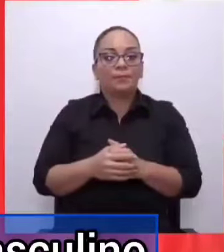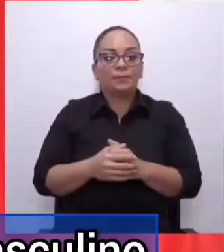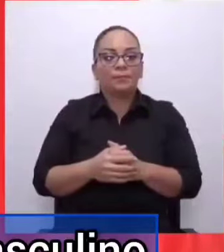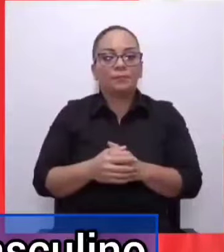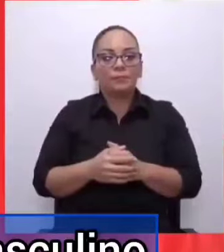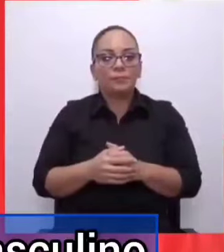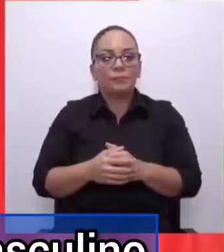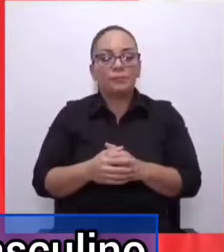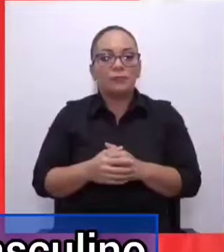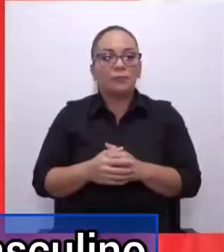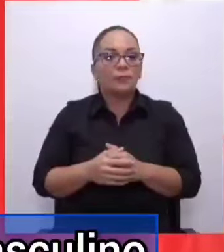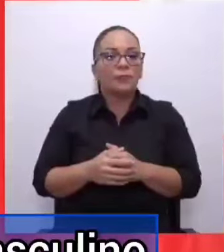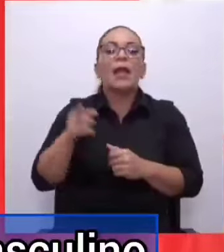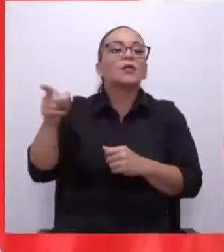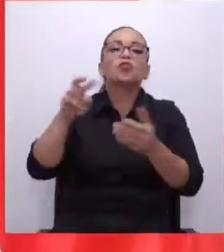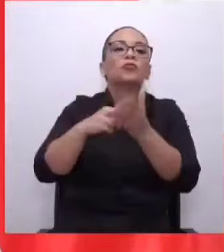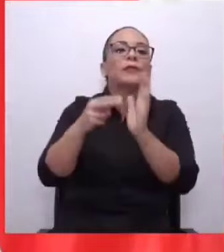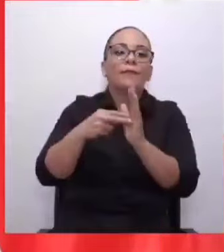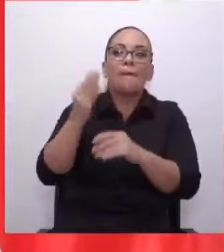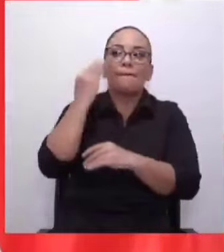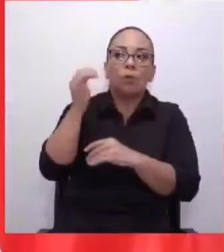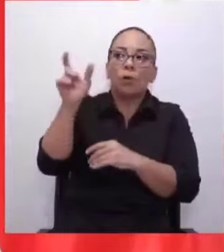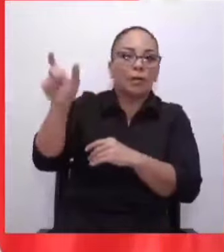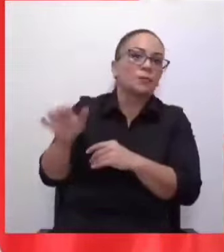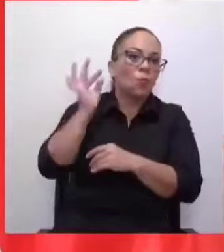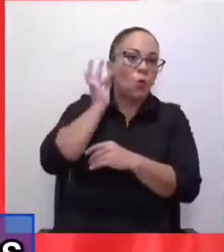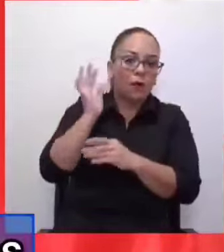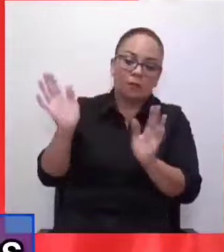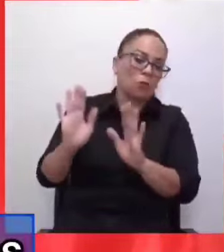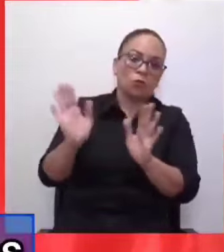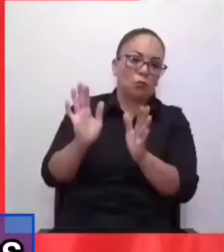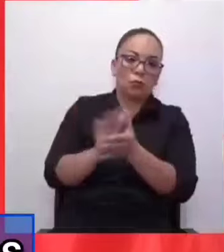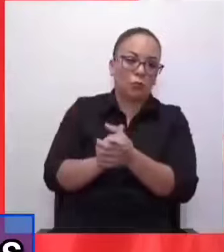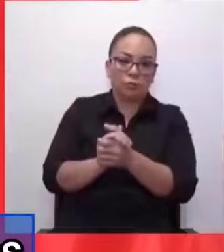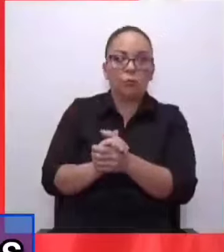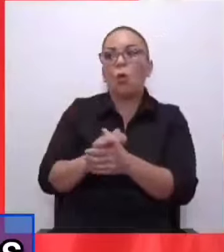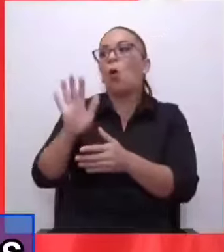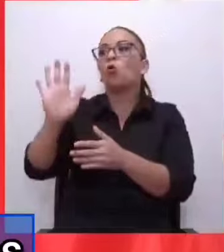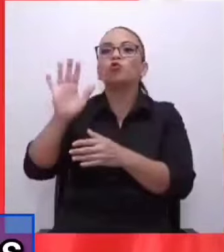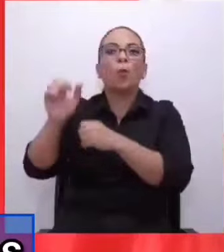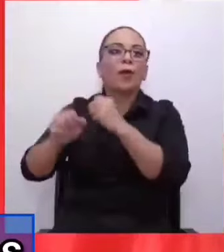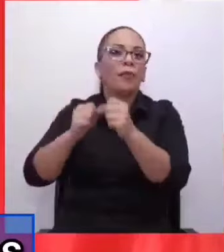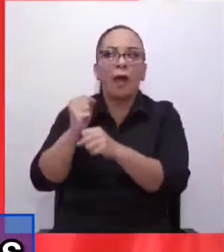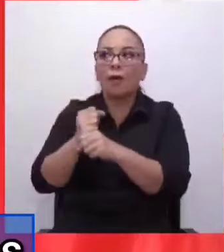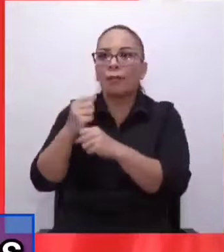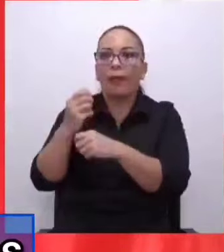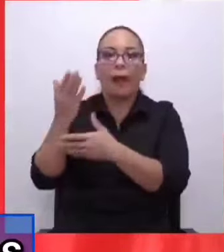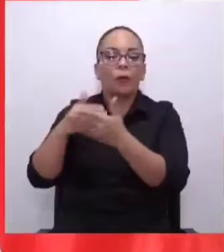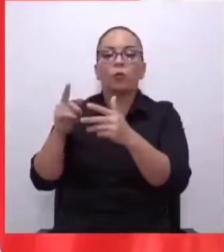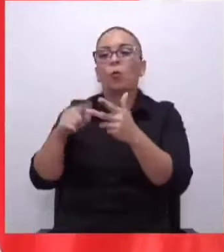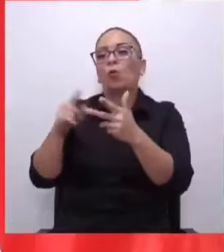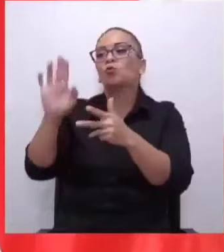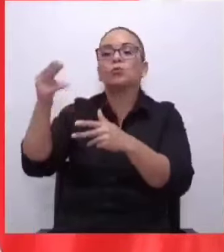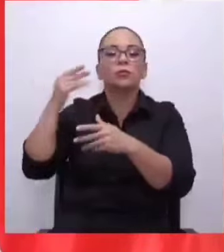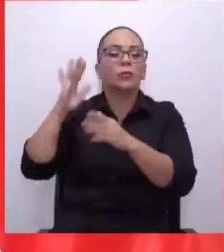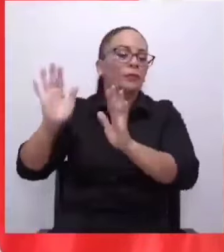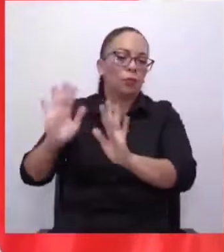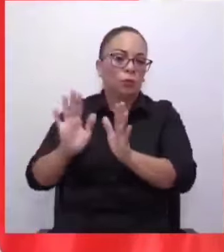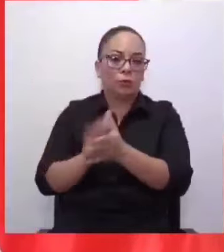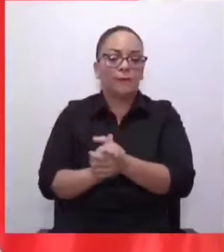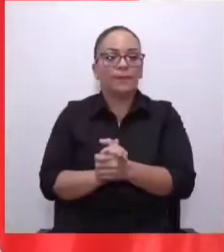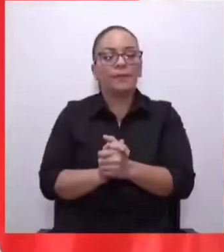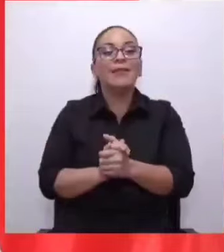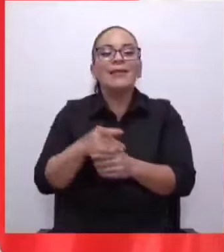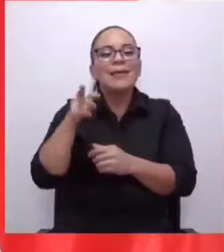género femenino masculino de doña Gloria, ni de su edad, ni de sus antecedentes. Esto se